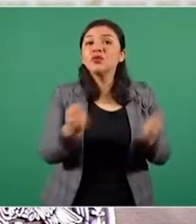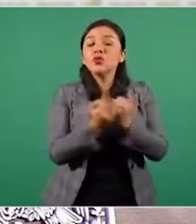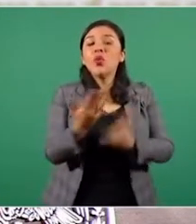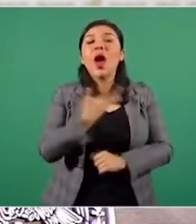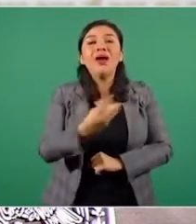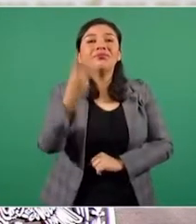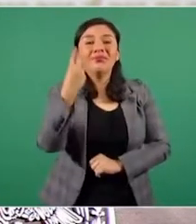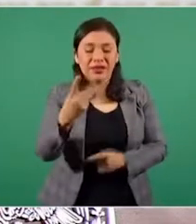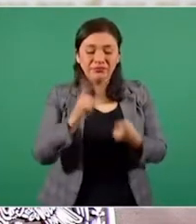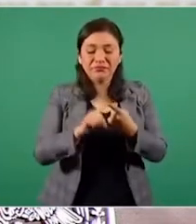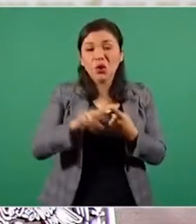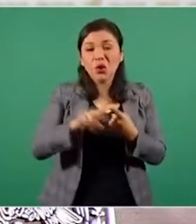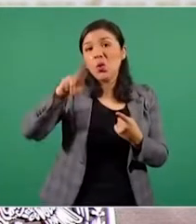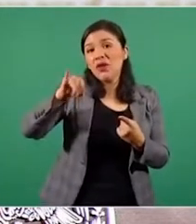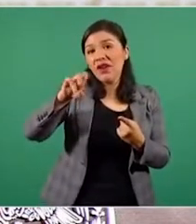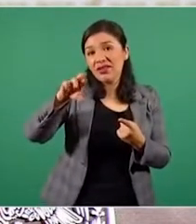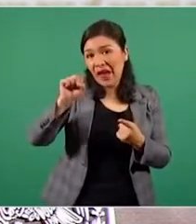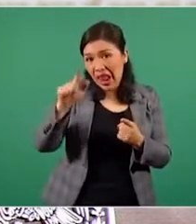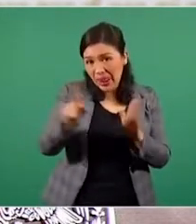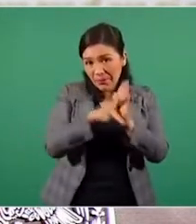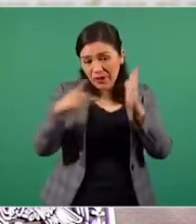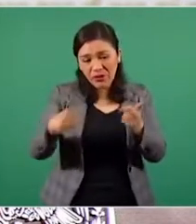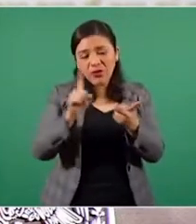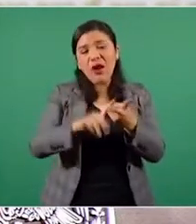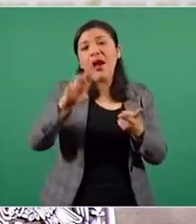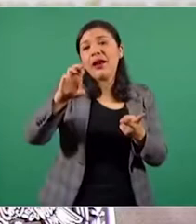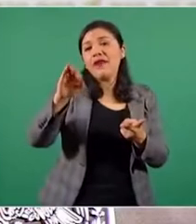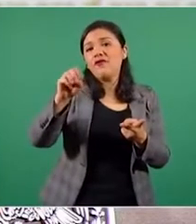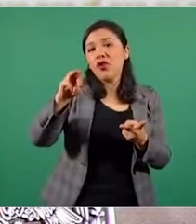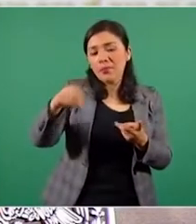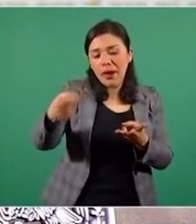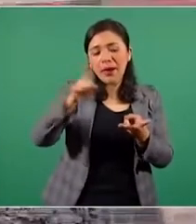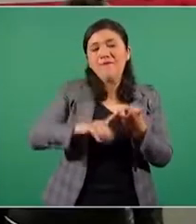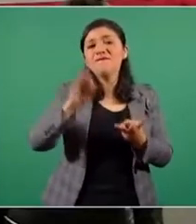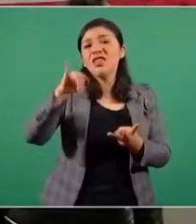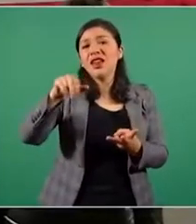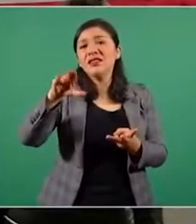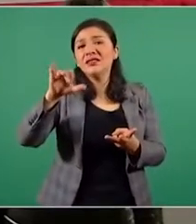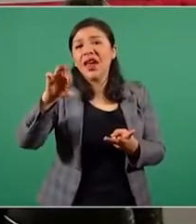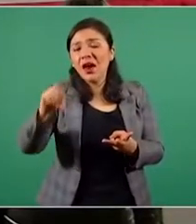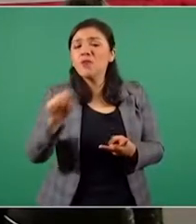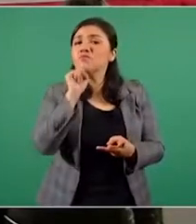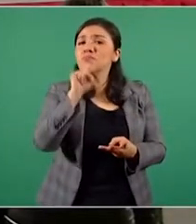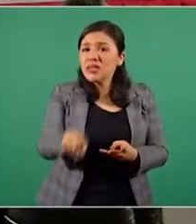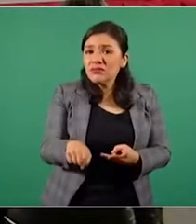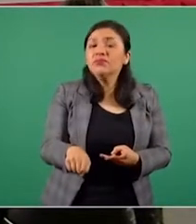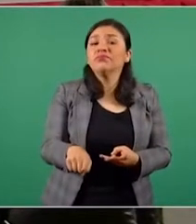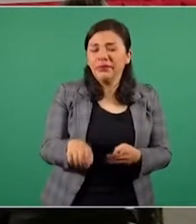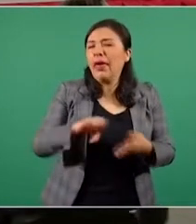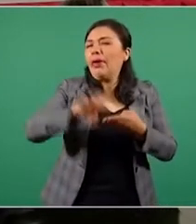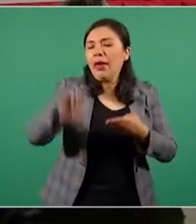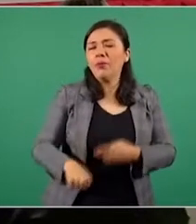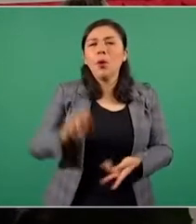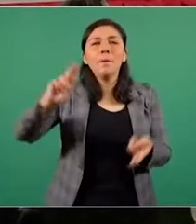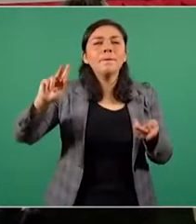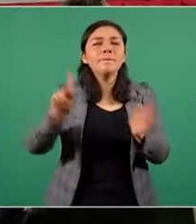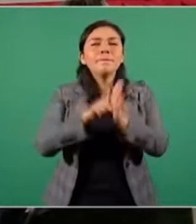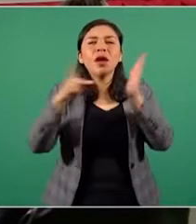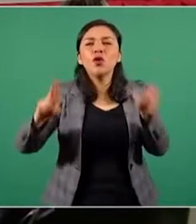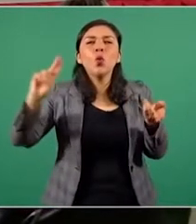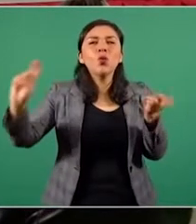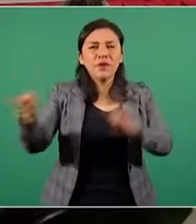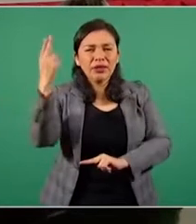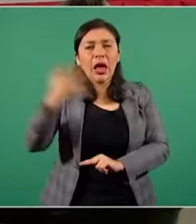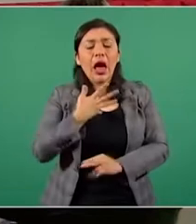tres medios, el Universal, el Reforma y el Financiero. Por ejemplo, el Universal registró